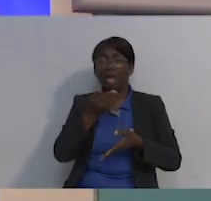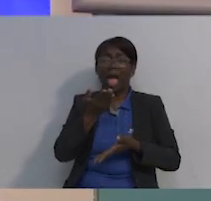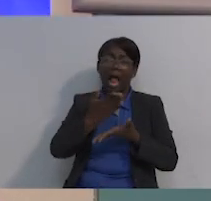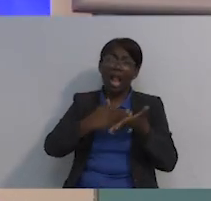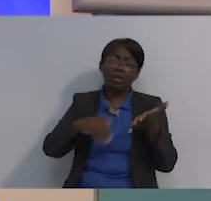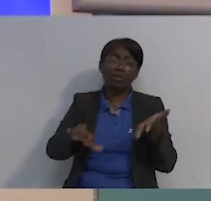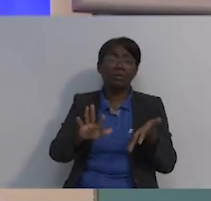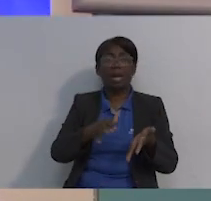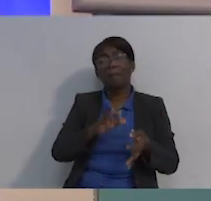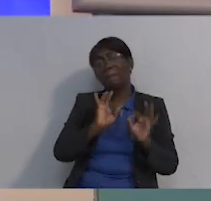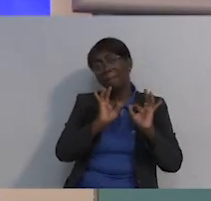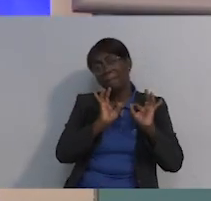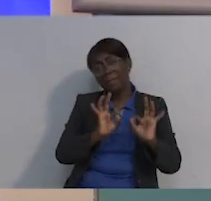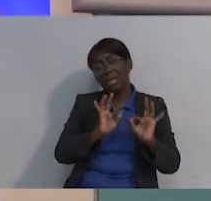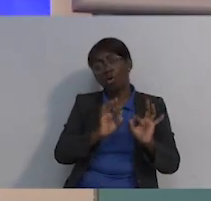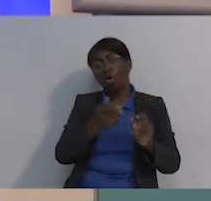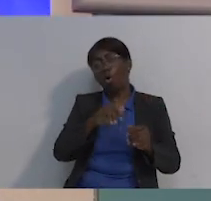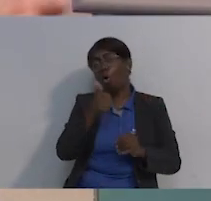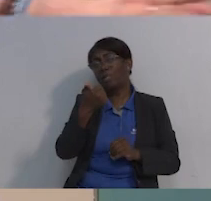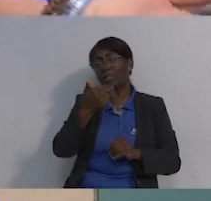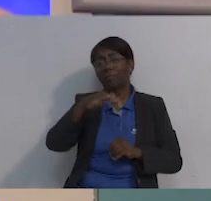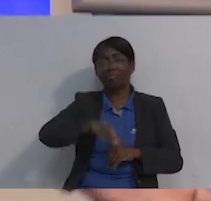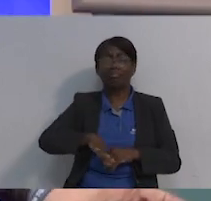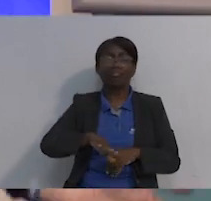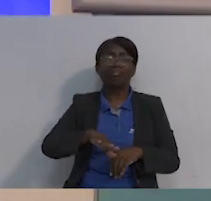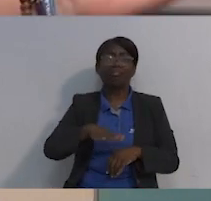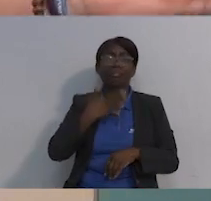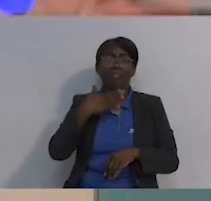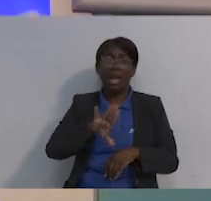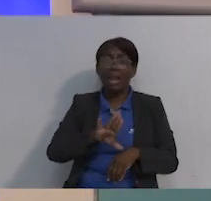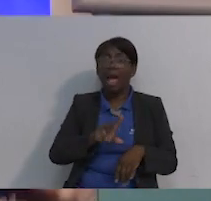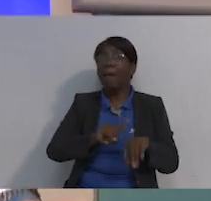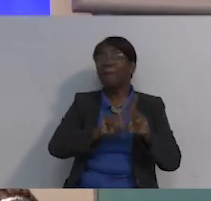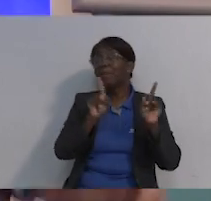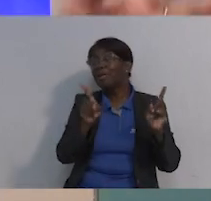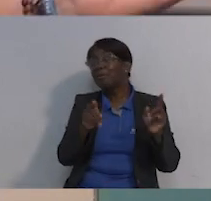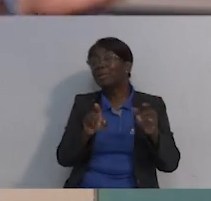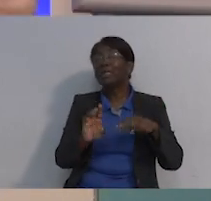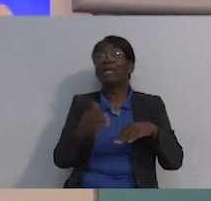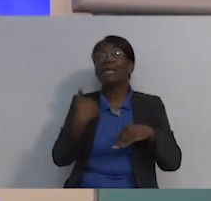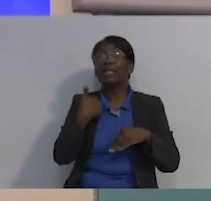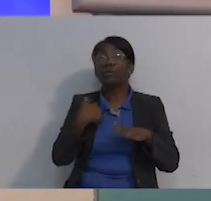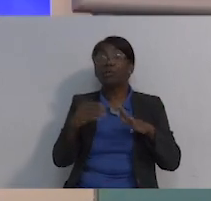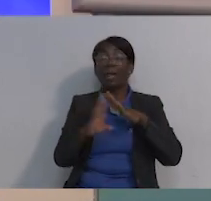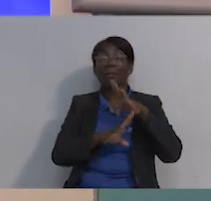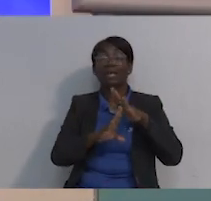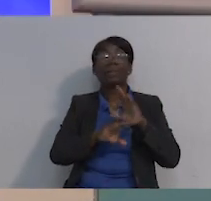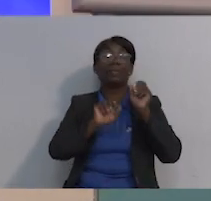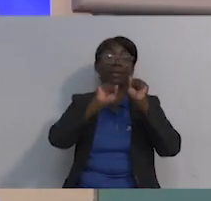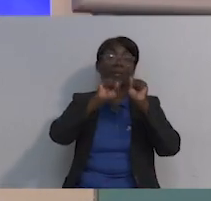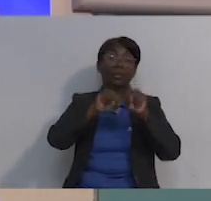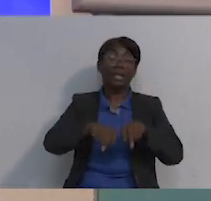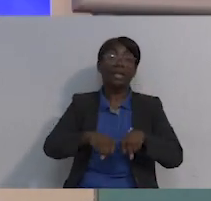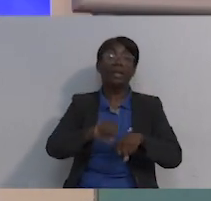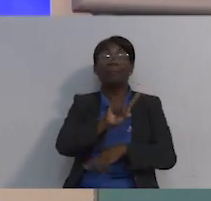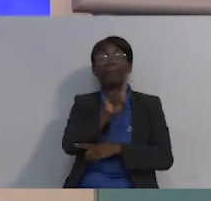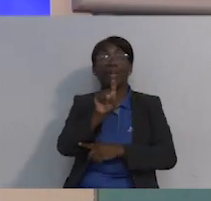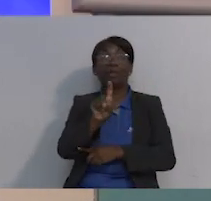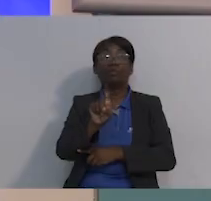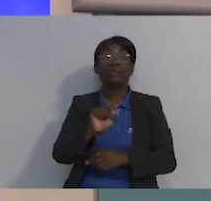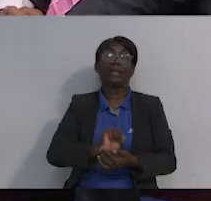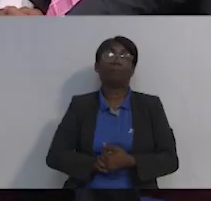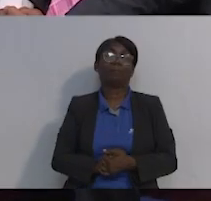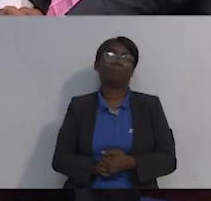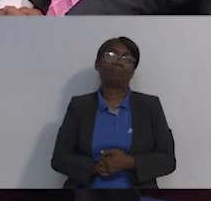poder preguntar. O en el caso tuyo, que esos eran los consejos que nos daba Julieta. Sí,